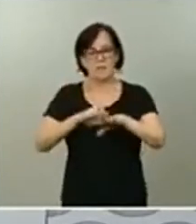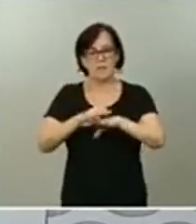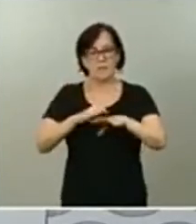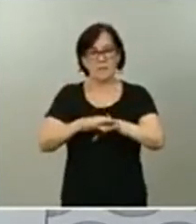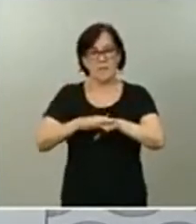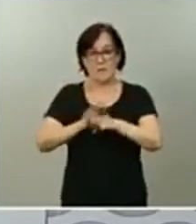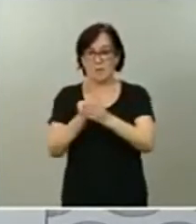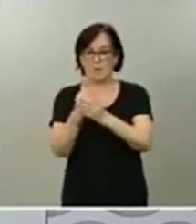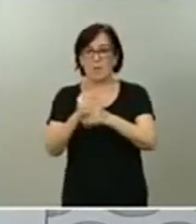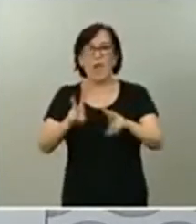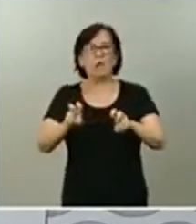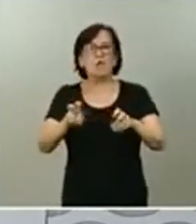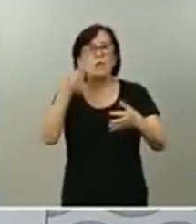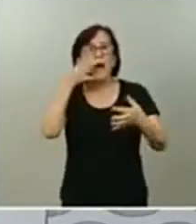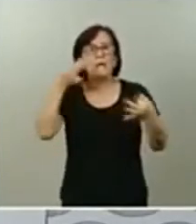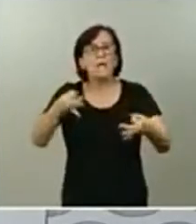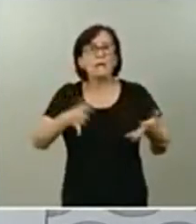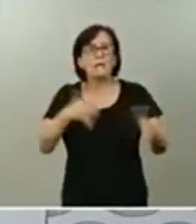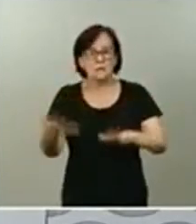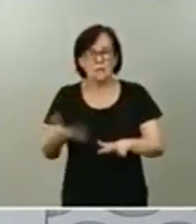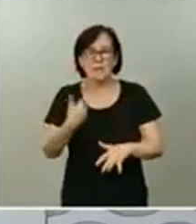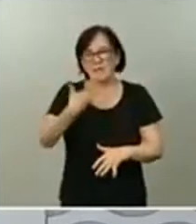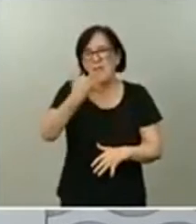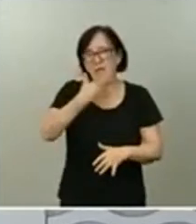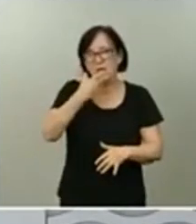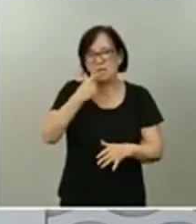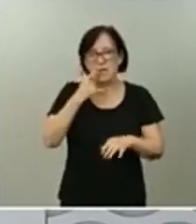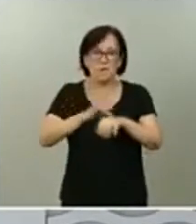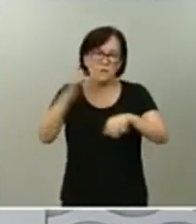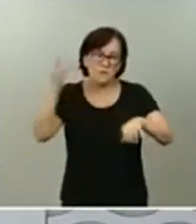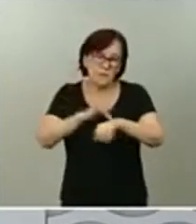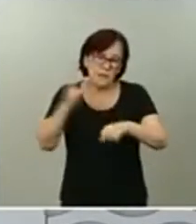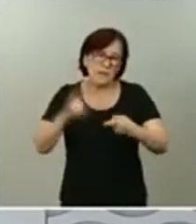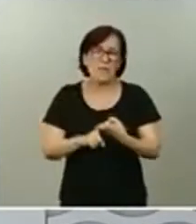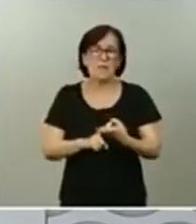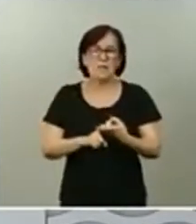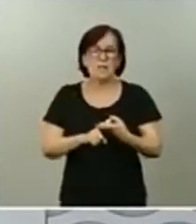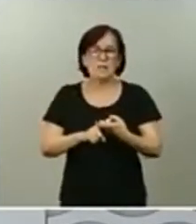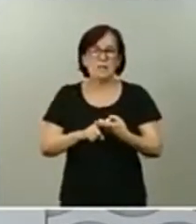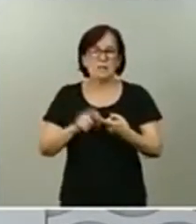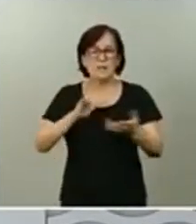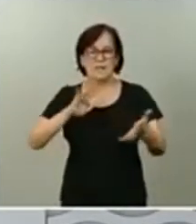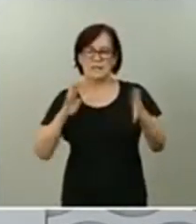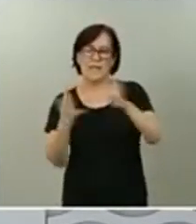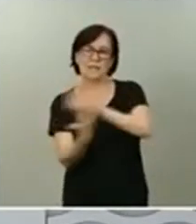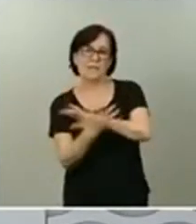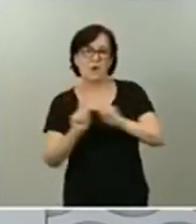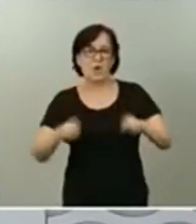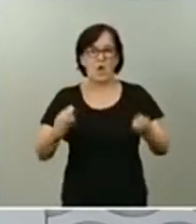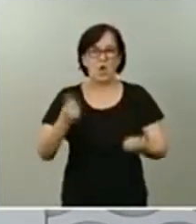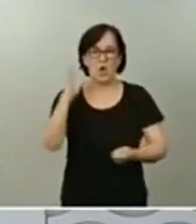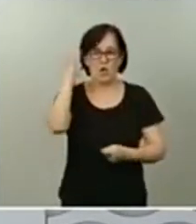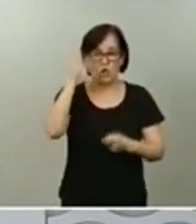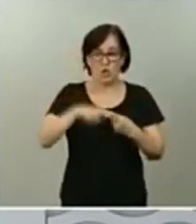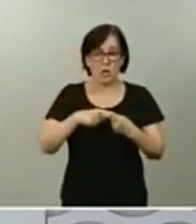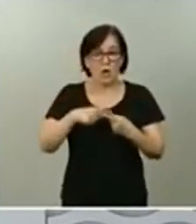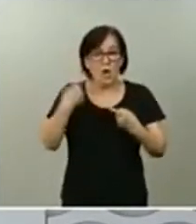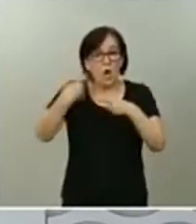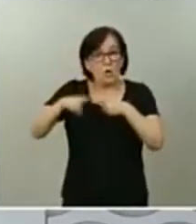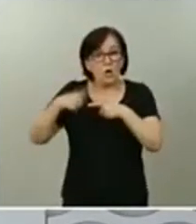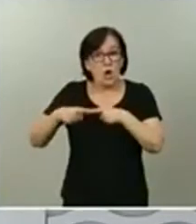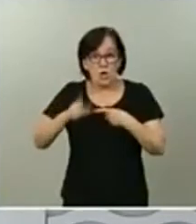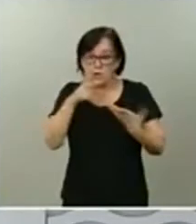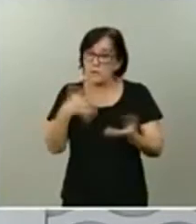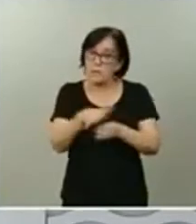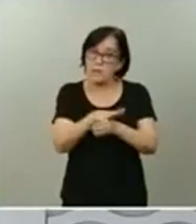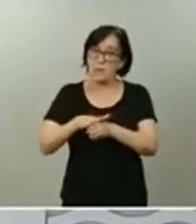las nuevas realidades que ustedes conocen de la digitalización y de la transición ecológica. Realidades, sobre todo en el ámbito de